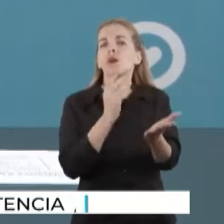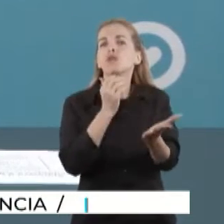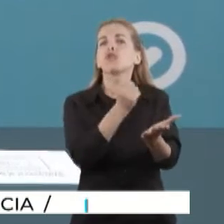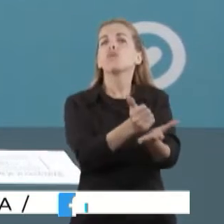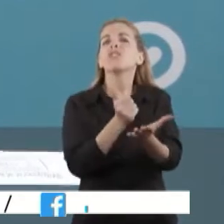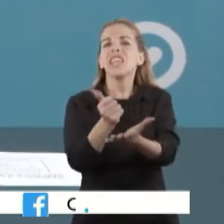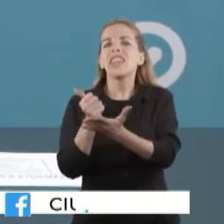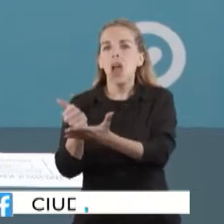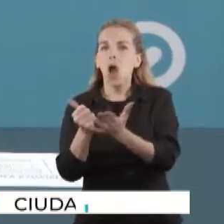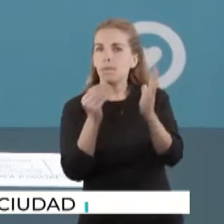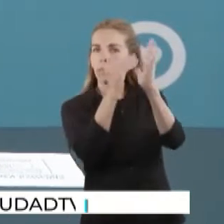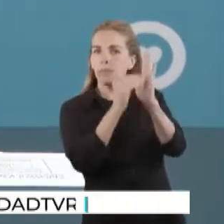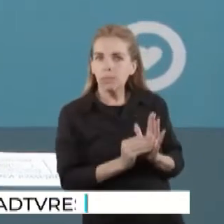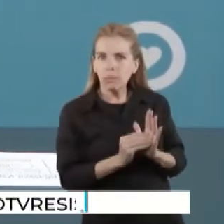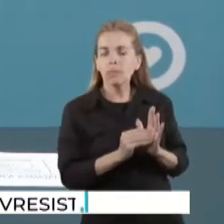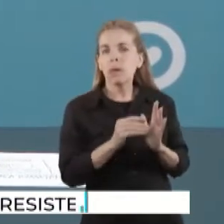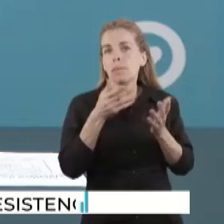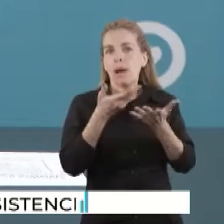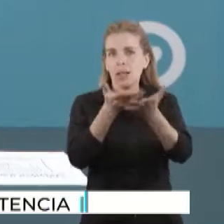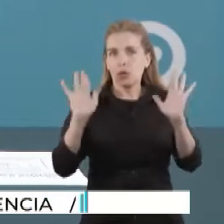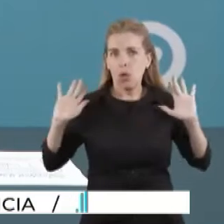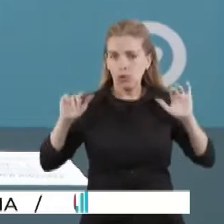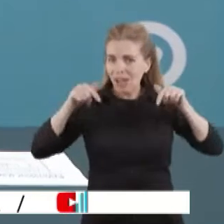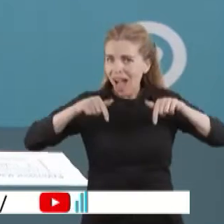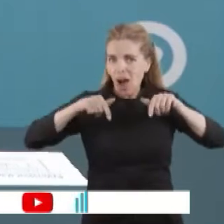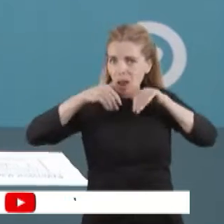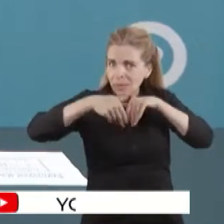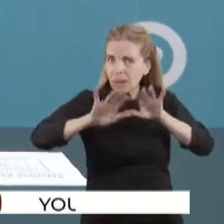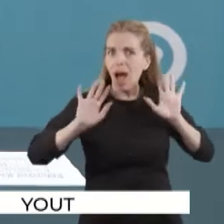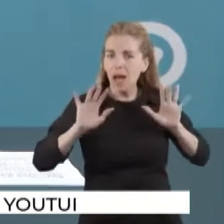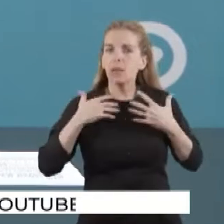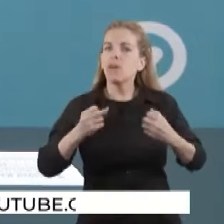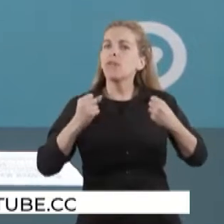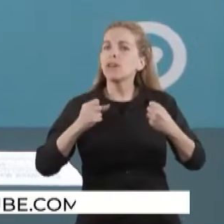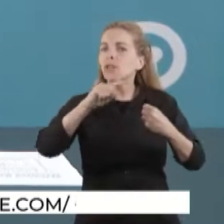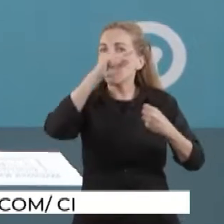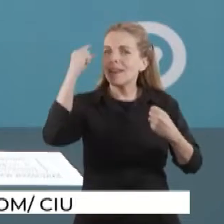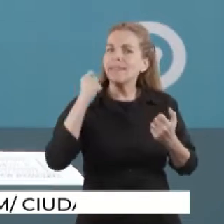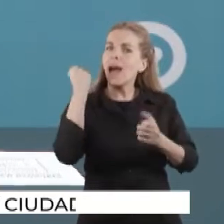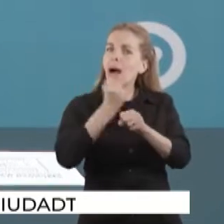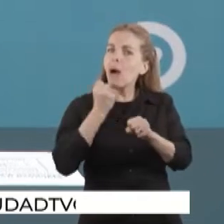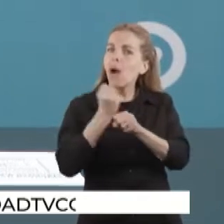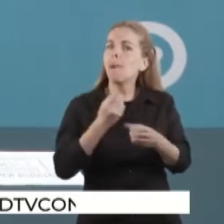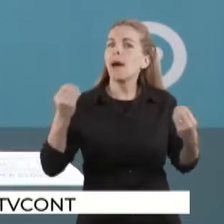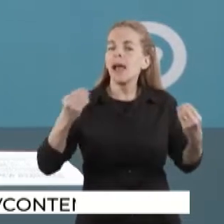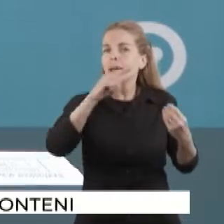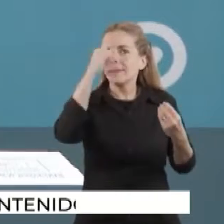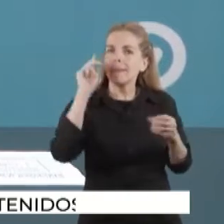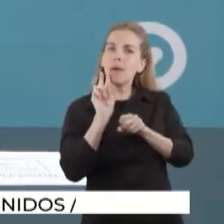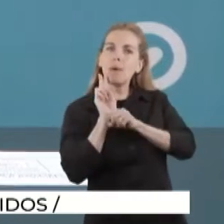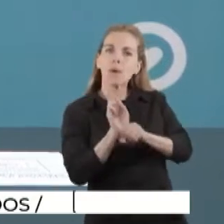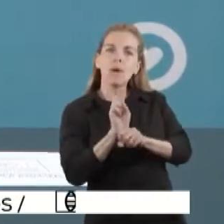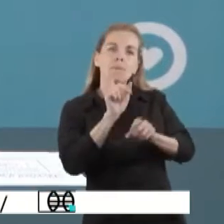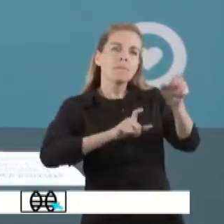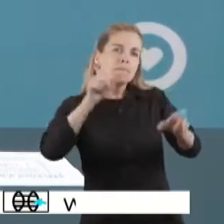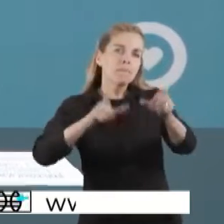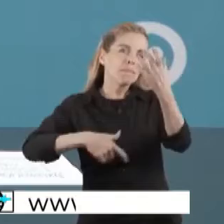todos y todas. Es un gran esfuerzo que hacen los argentinos a través del Estado, que hace el Estado para seguir cuidando y protegiendo a la mayoría